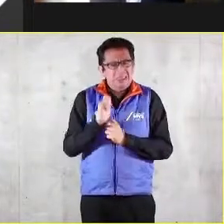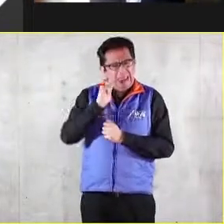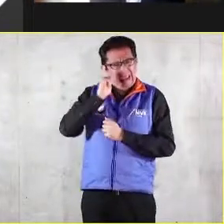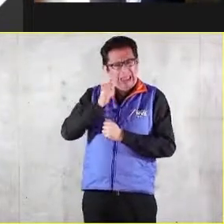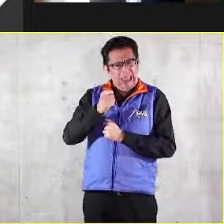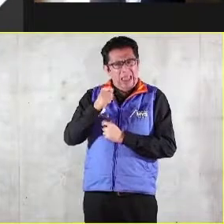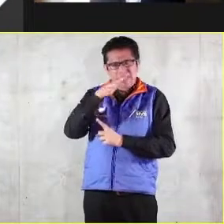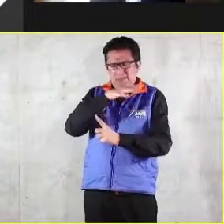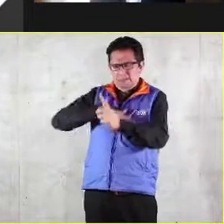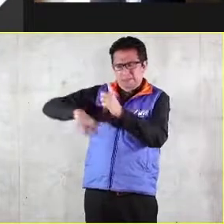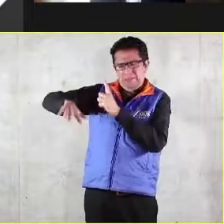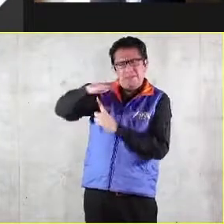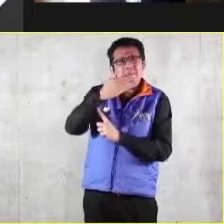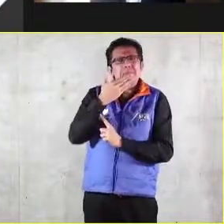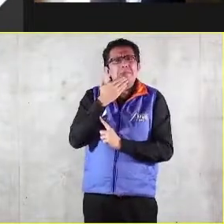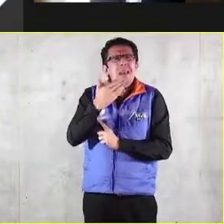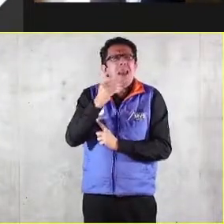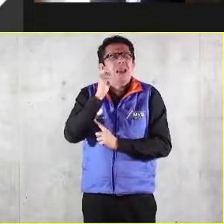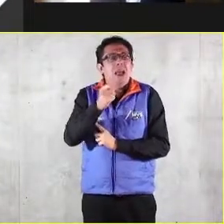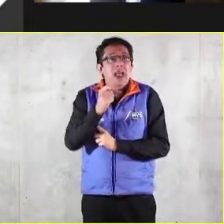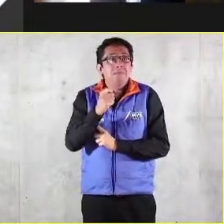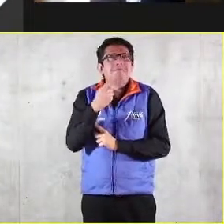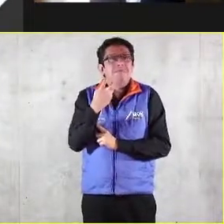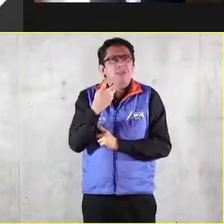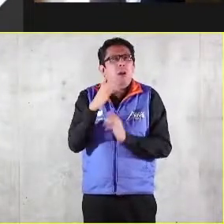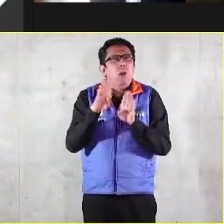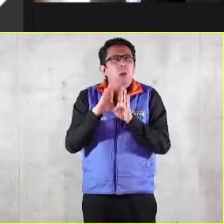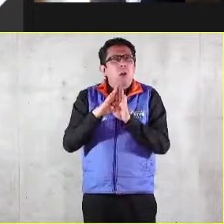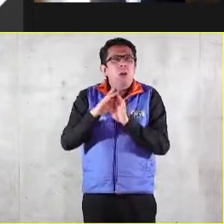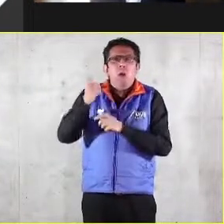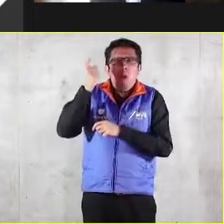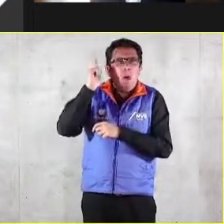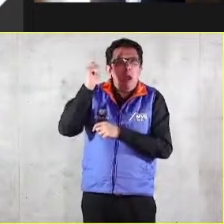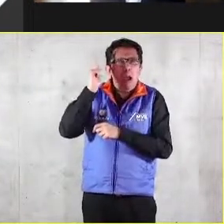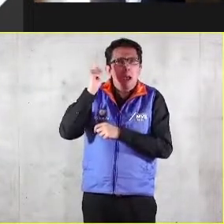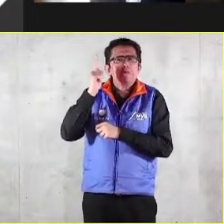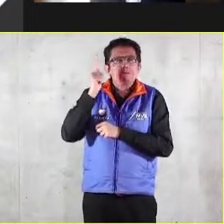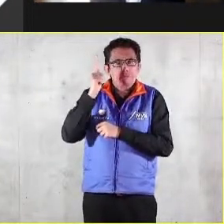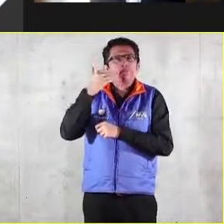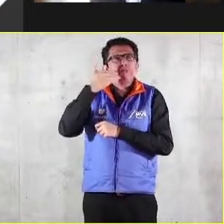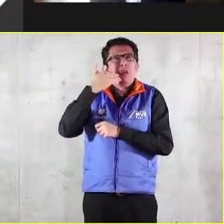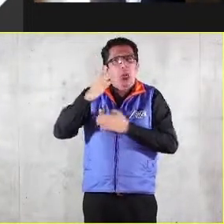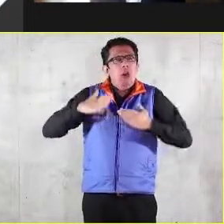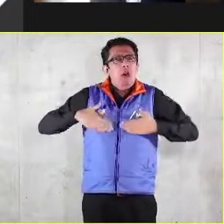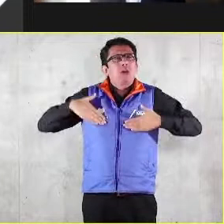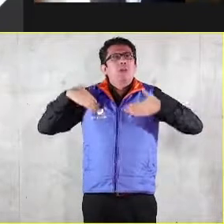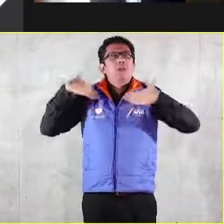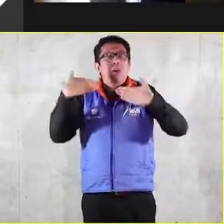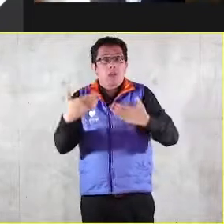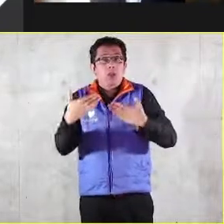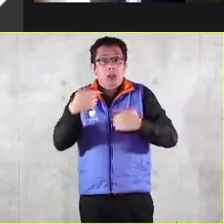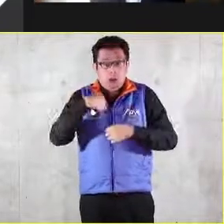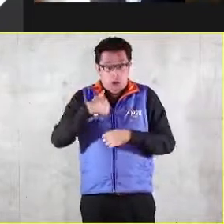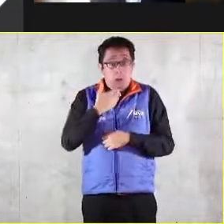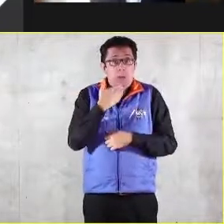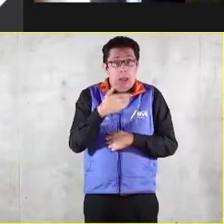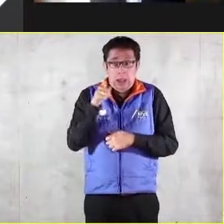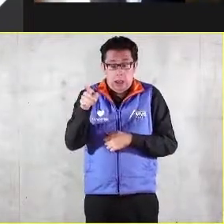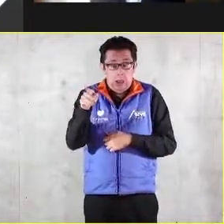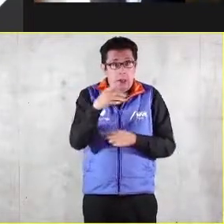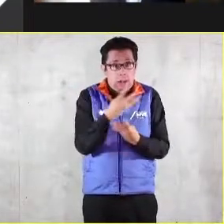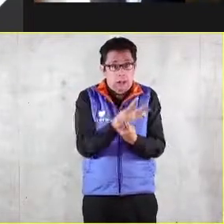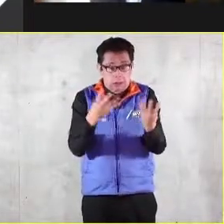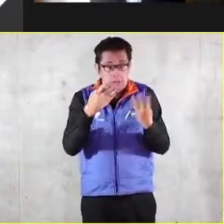El bien común es una esperanza. La esperanza de que mi bien y el bien del otro no sean opuestos, sino que se